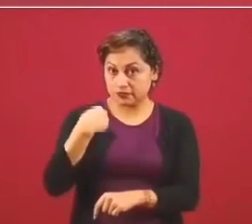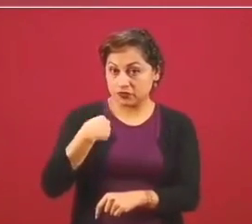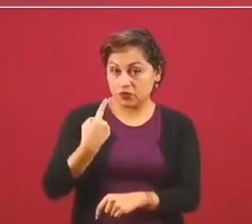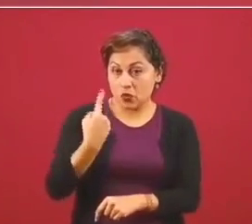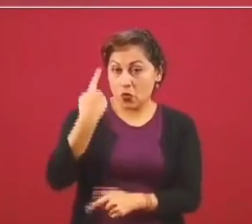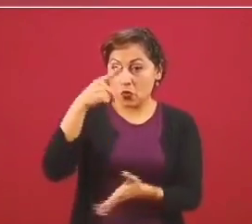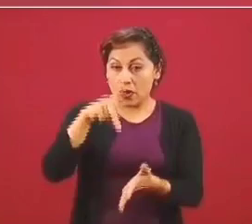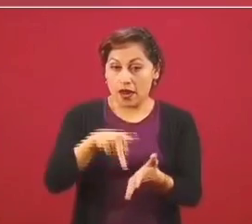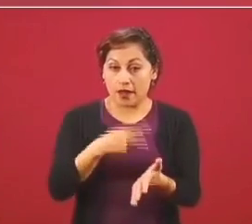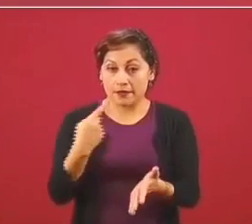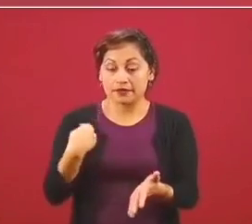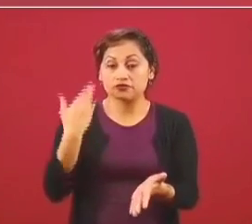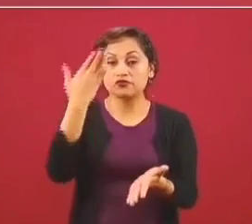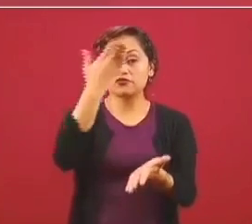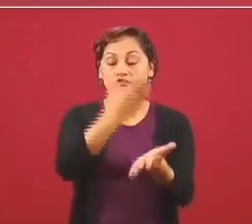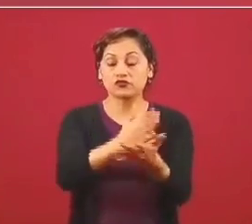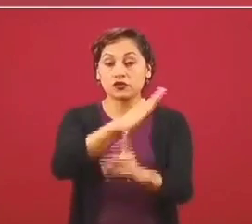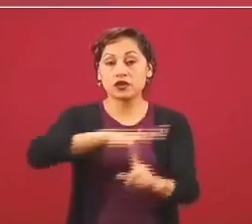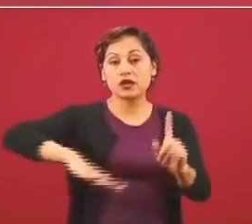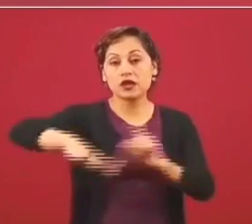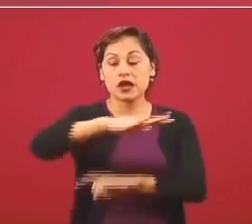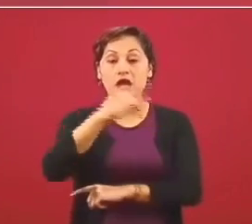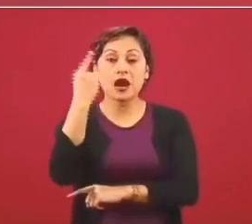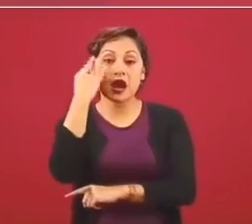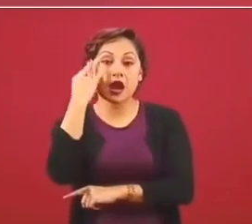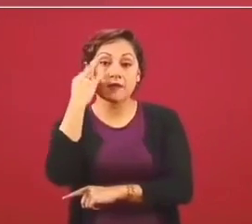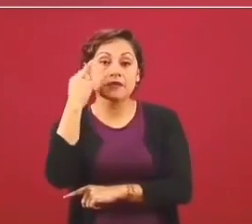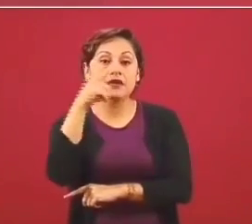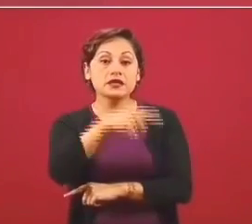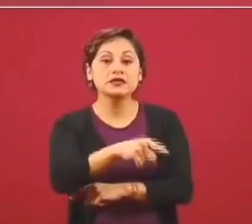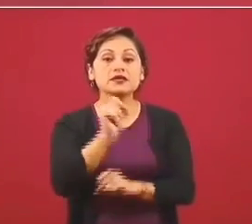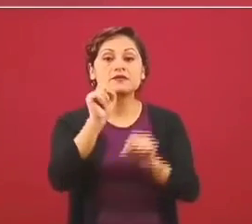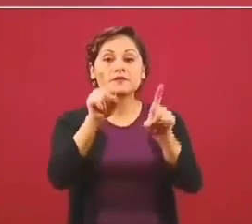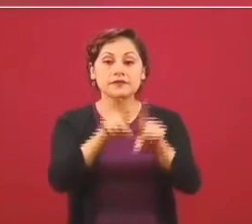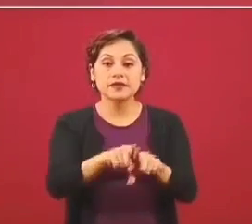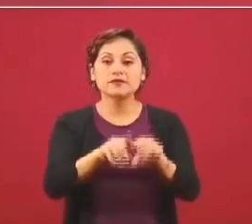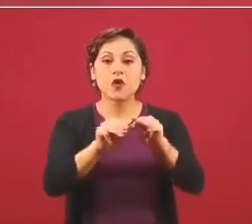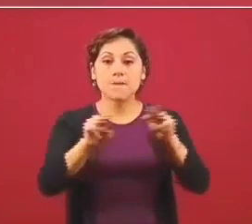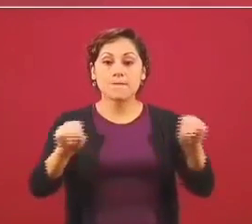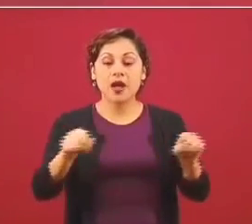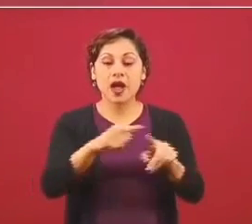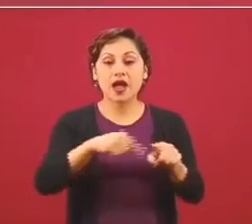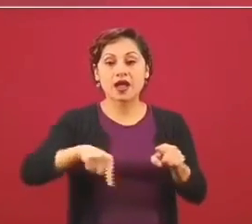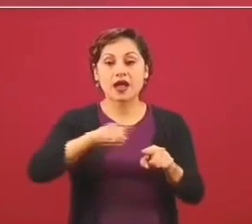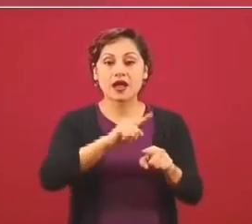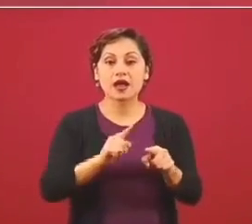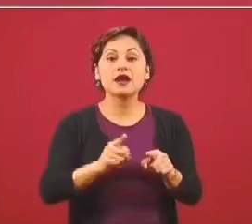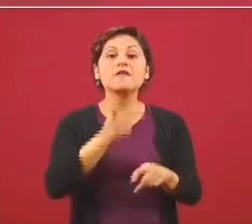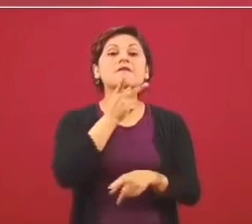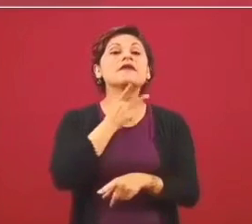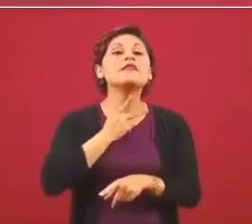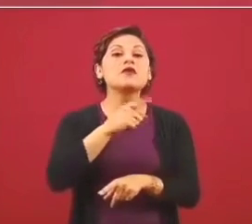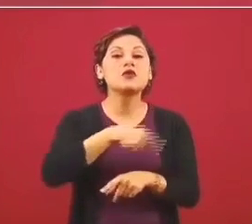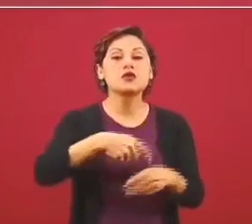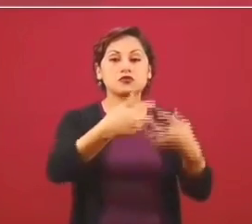la sonda de Campeche, a las plataformas petroleras y en el sistema de radios